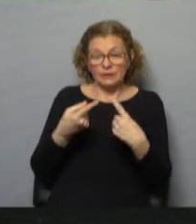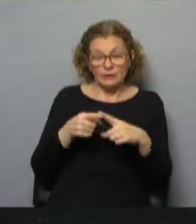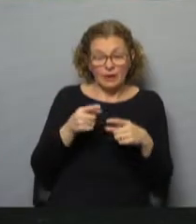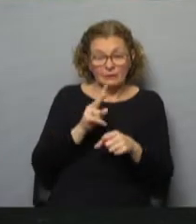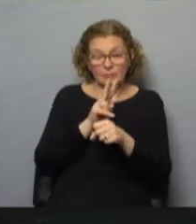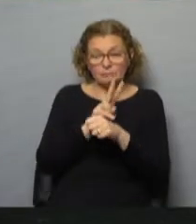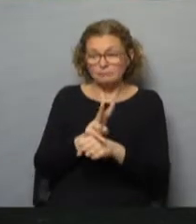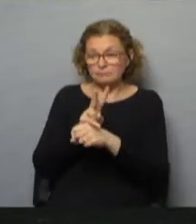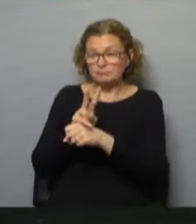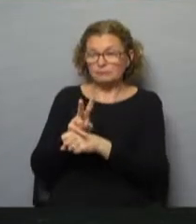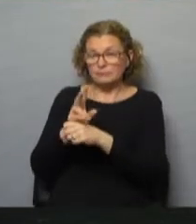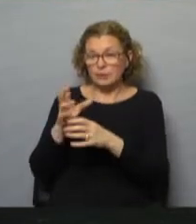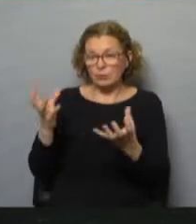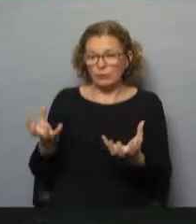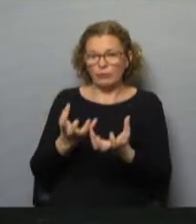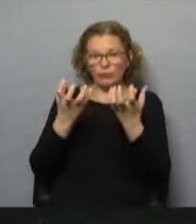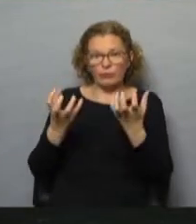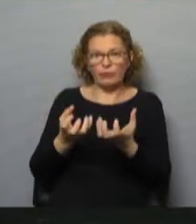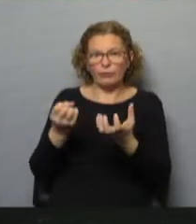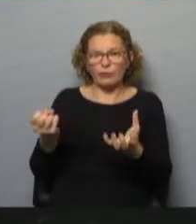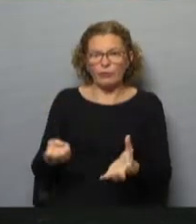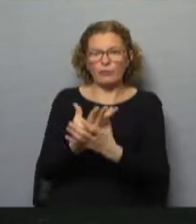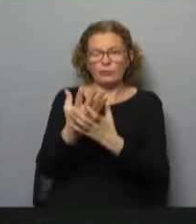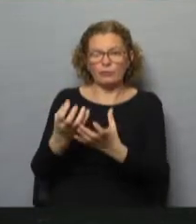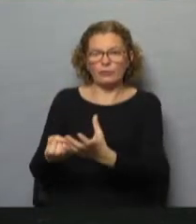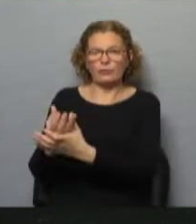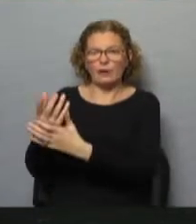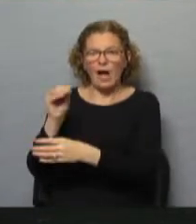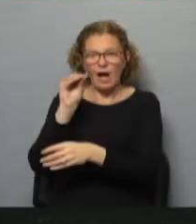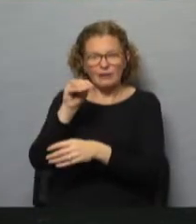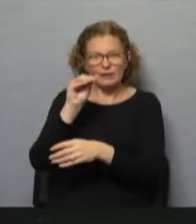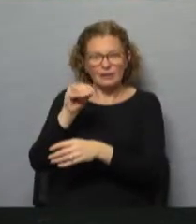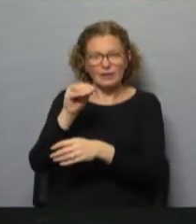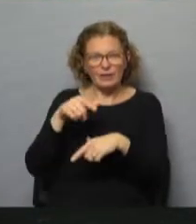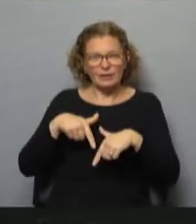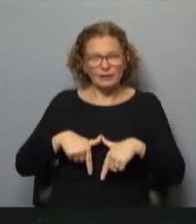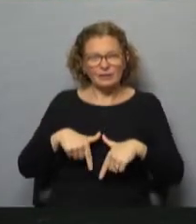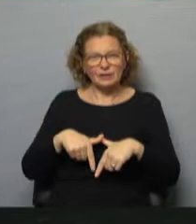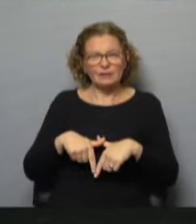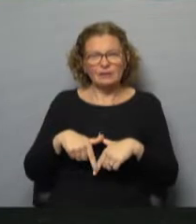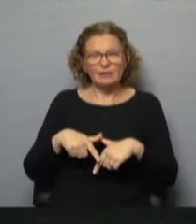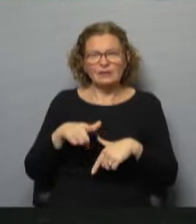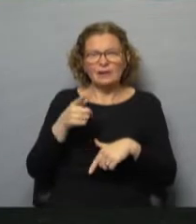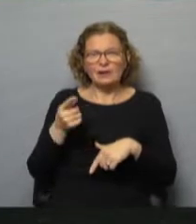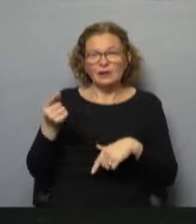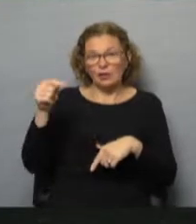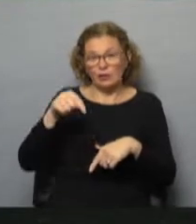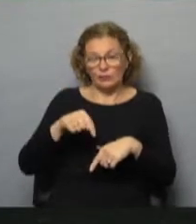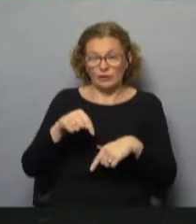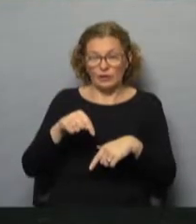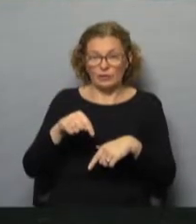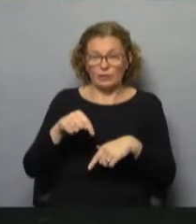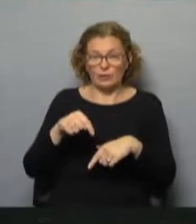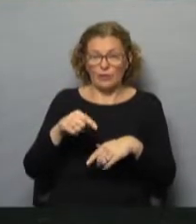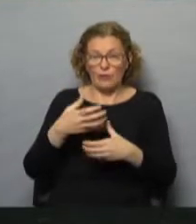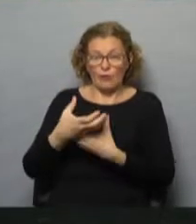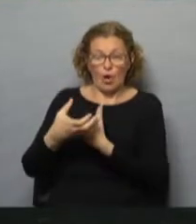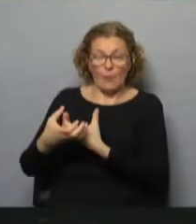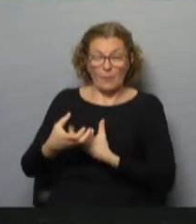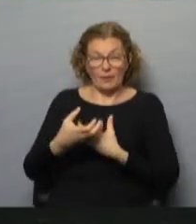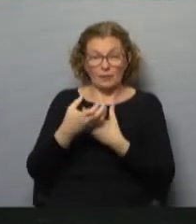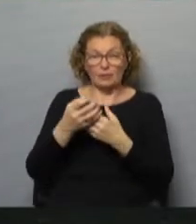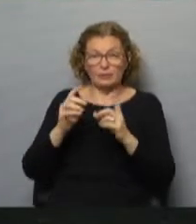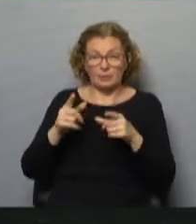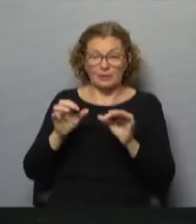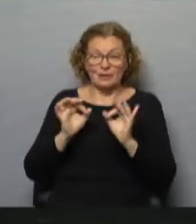contenedores, incendiándolos. Esto le dieron aviso a la Intendencia y actuó en el lugar, bueno, bomberos. Y,